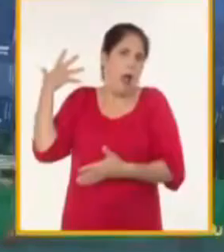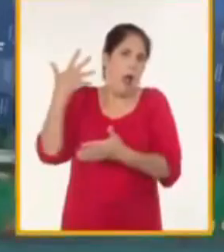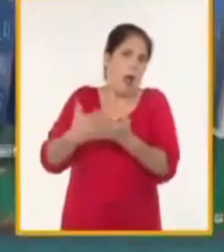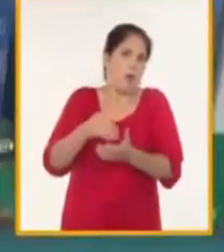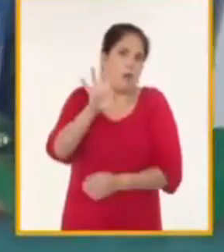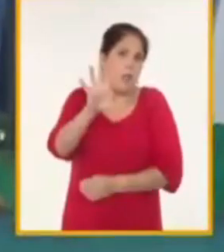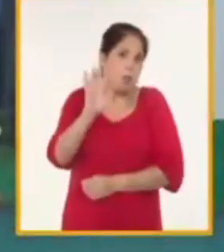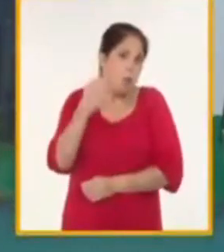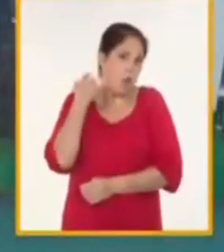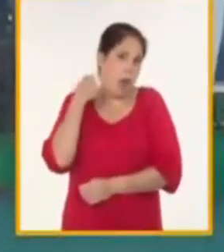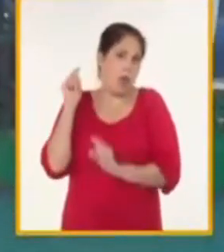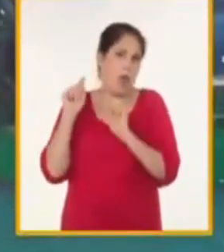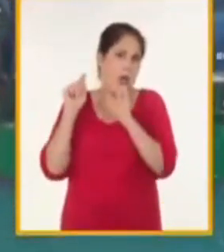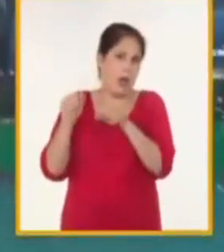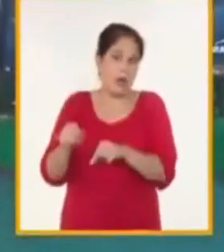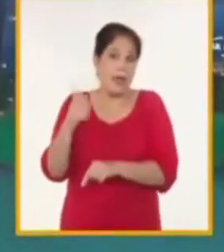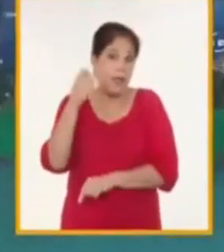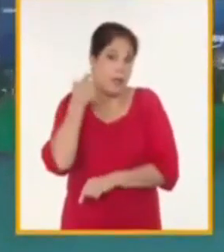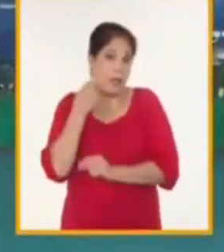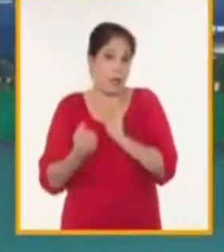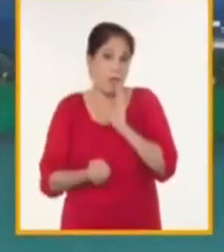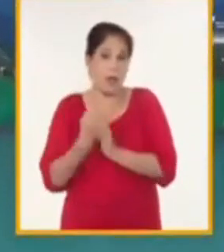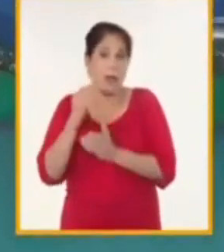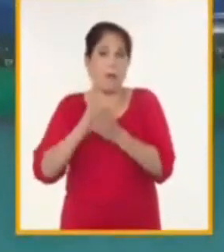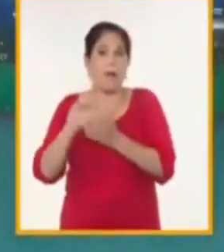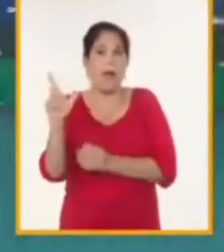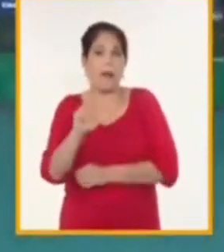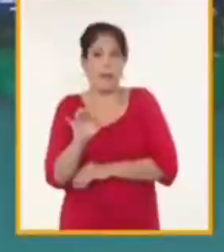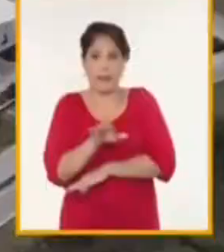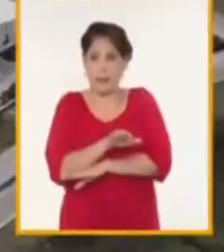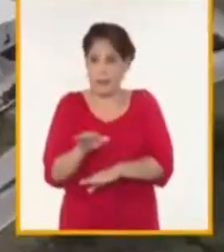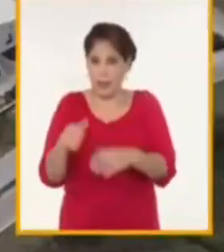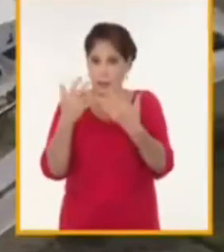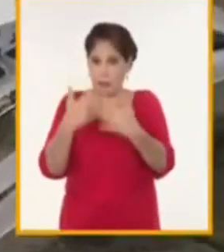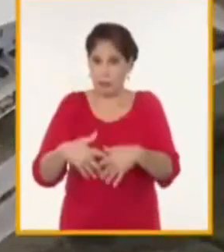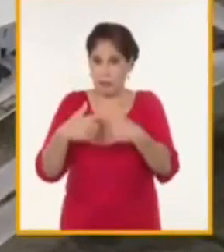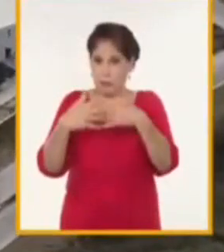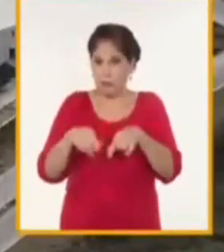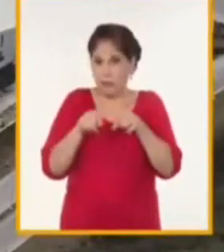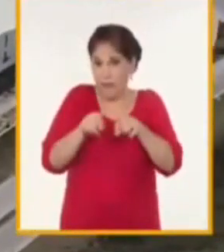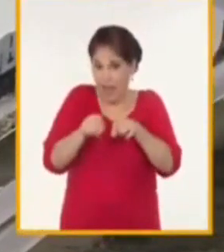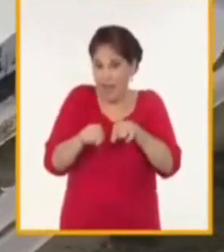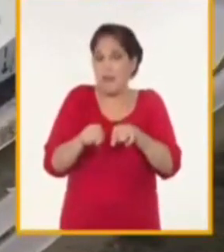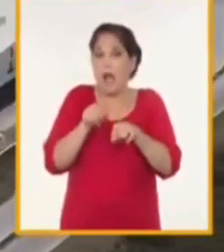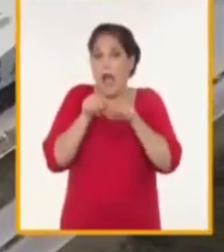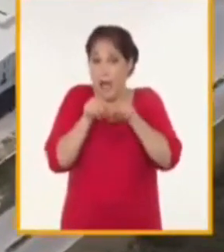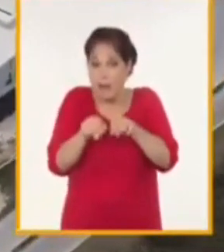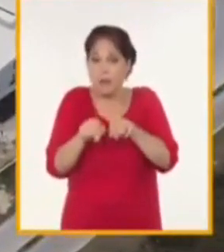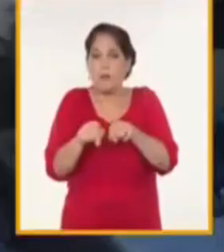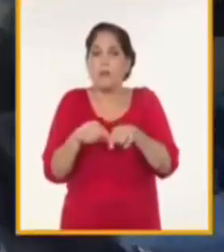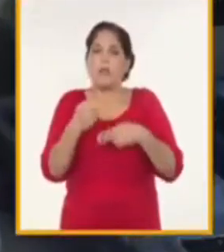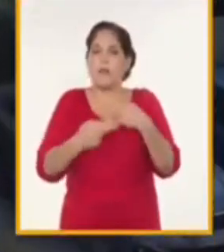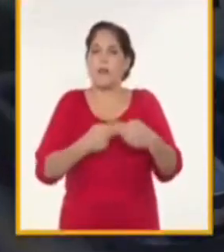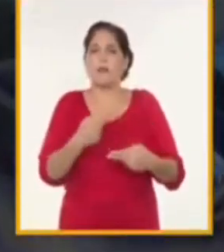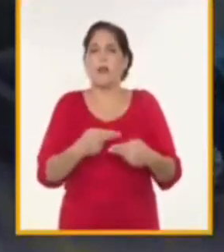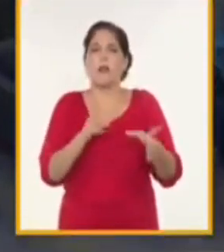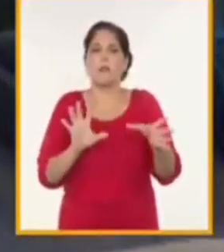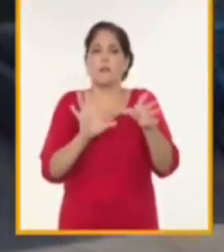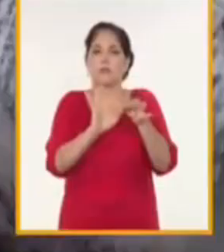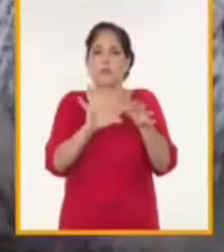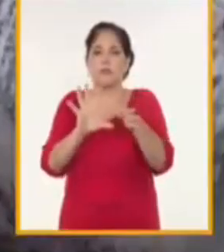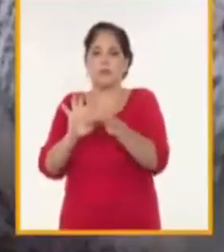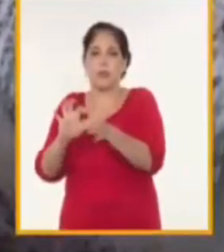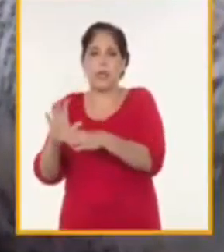5 décadas a 10 años de creada la zona especial de desarrollo Mariel tiene ante sí el desafío de consolidarse